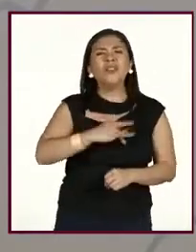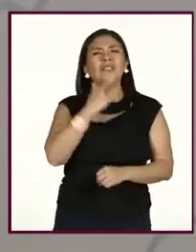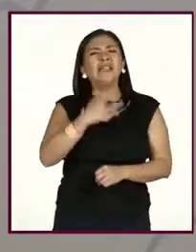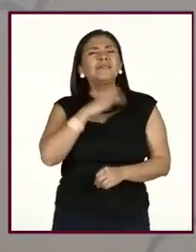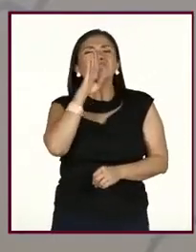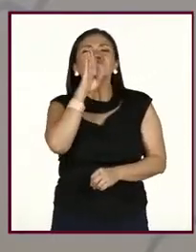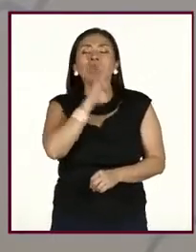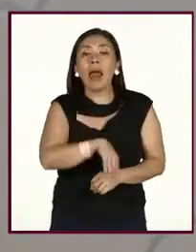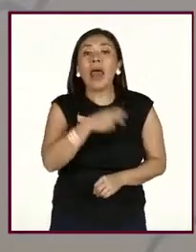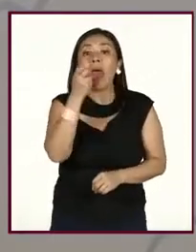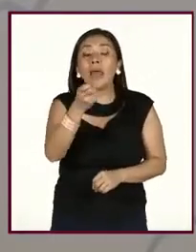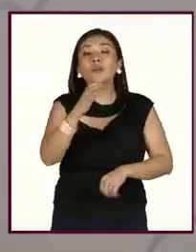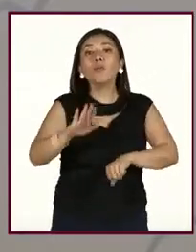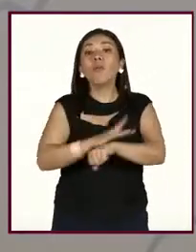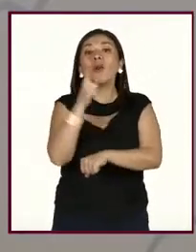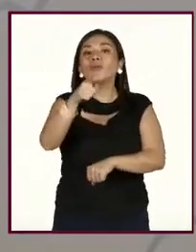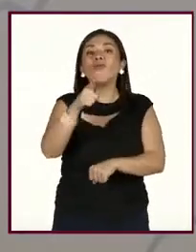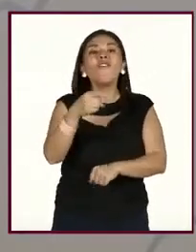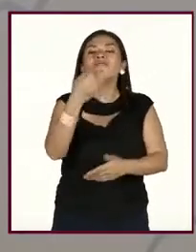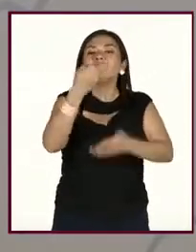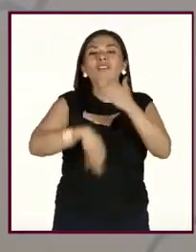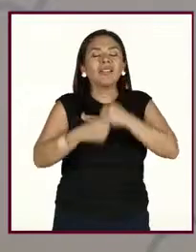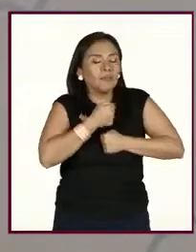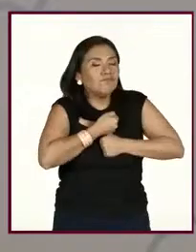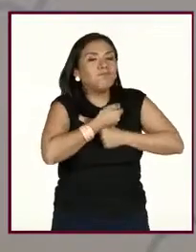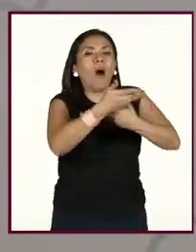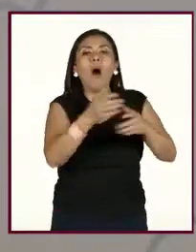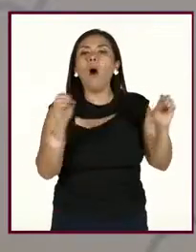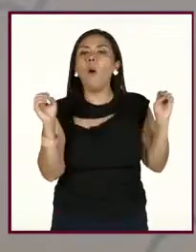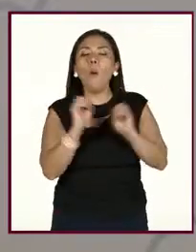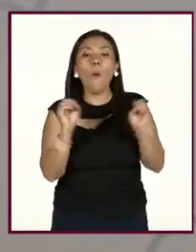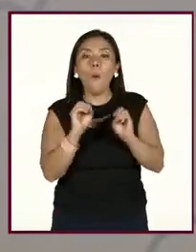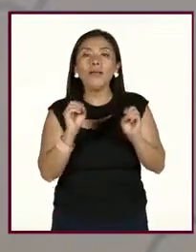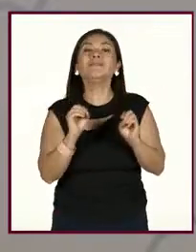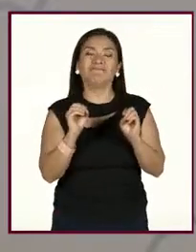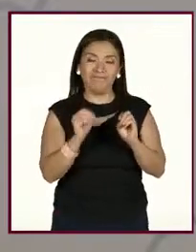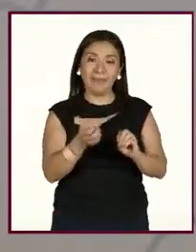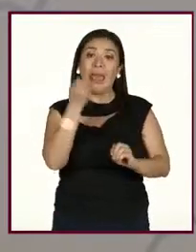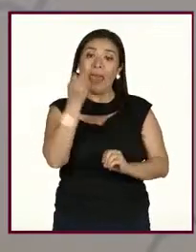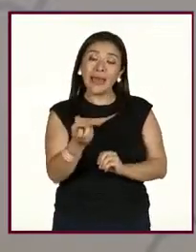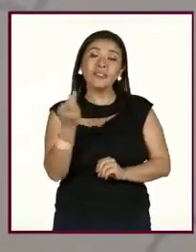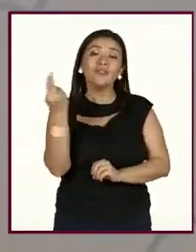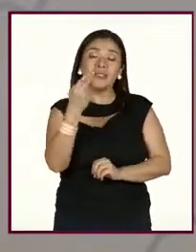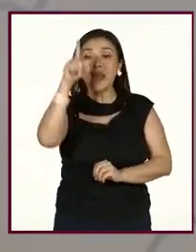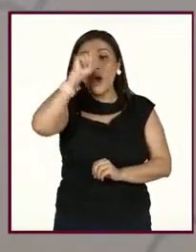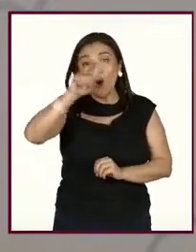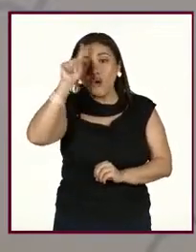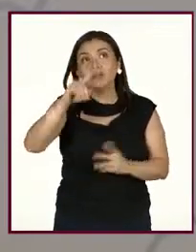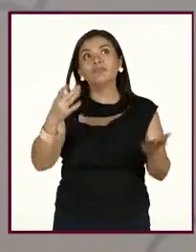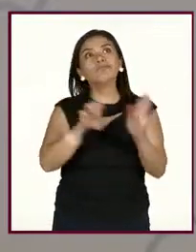Y, pues, justamente ha sido como este estrés que no ha sido liberado. Entonces, bueno, ante esto, pues, sí se recomiendan